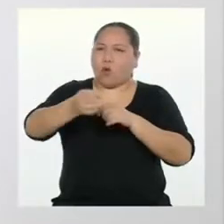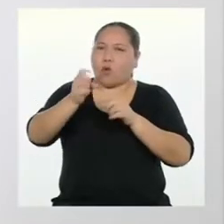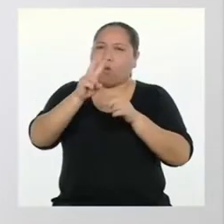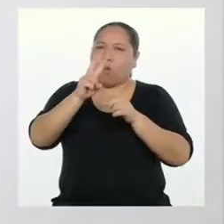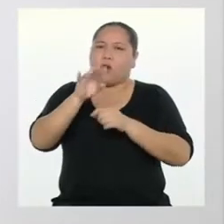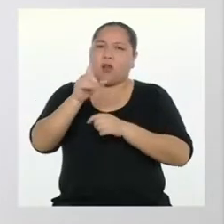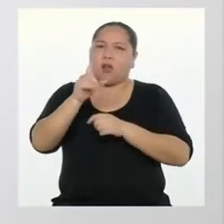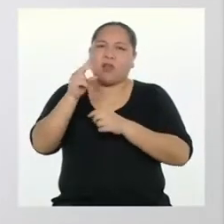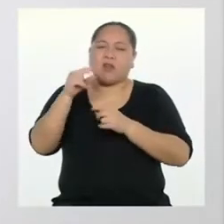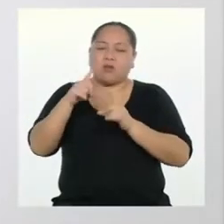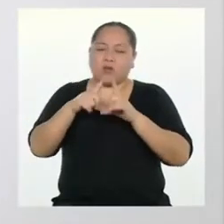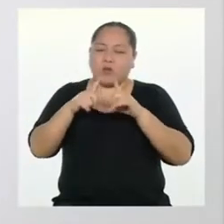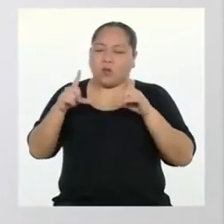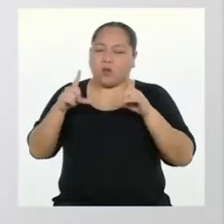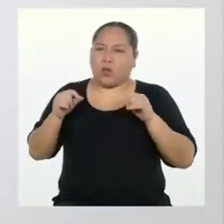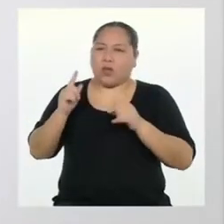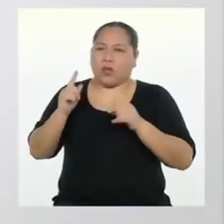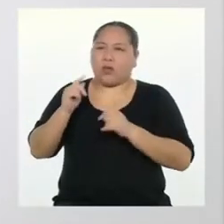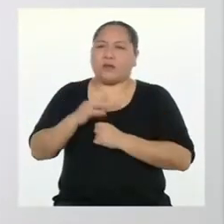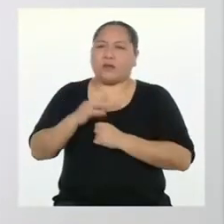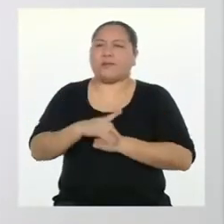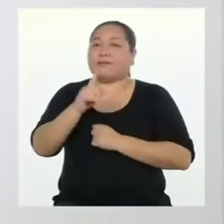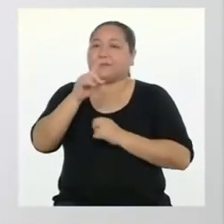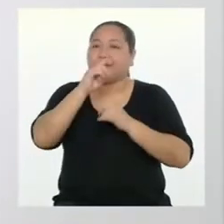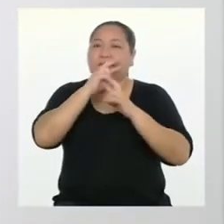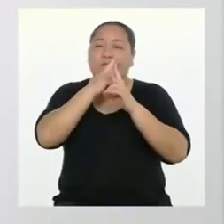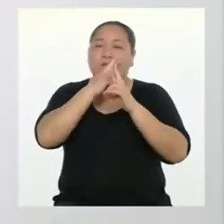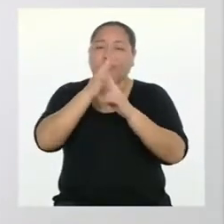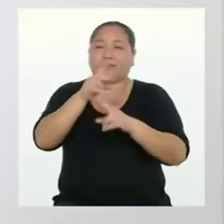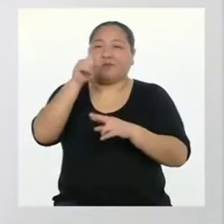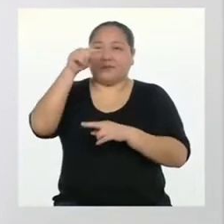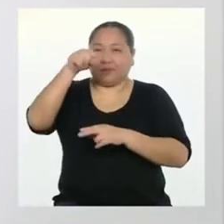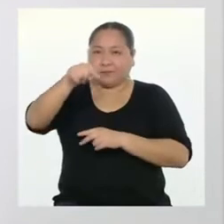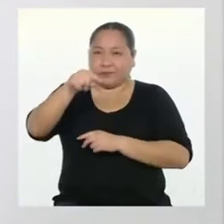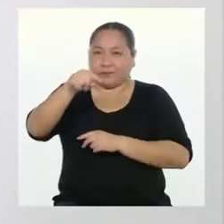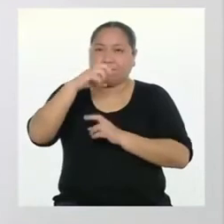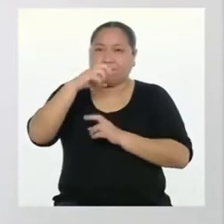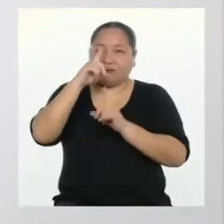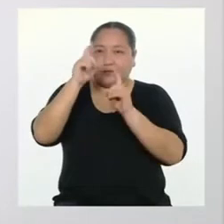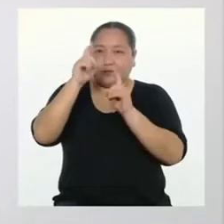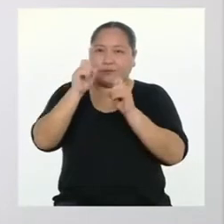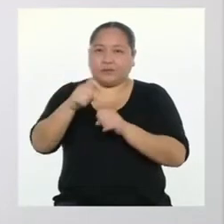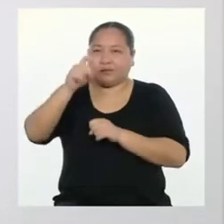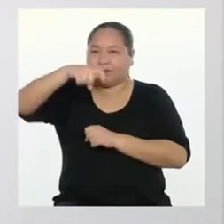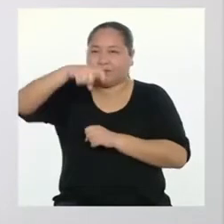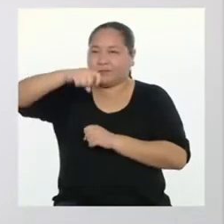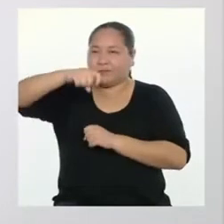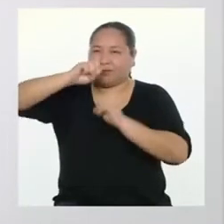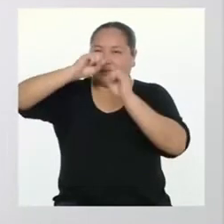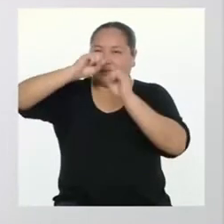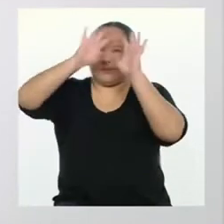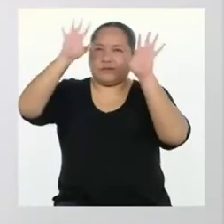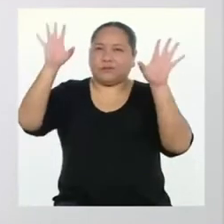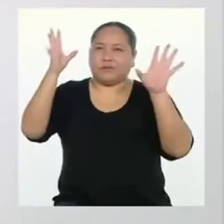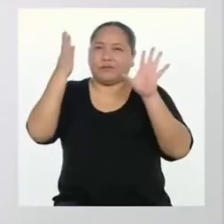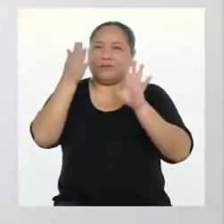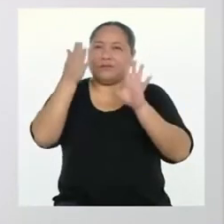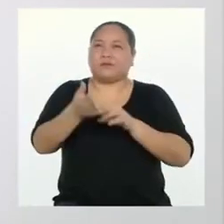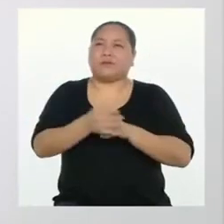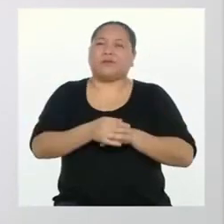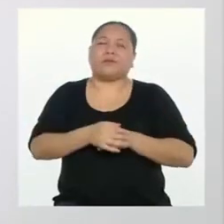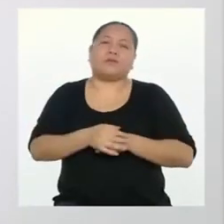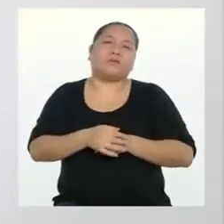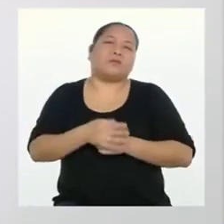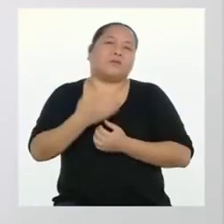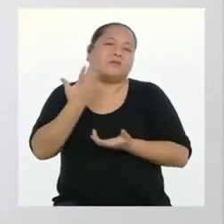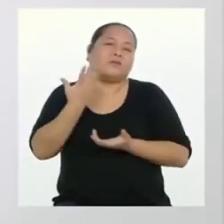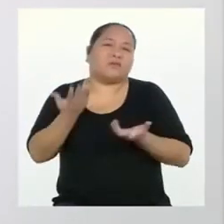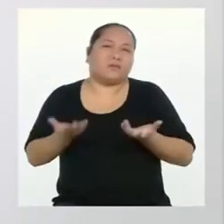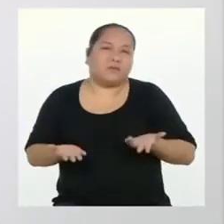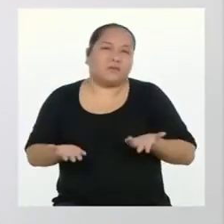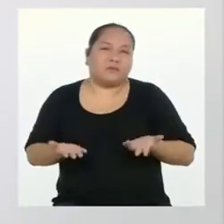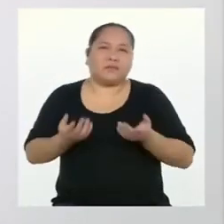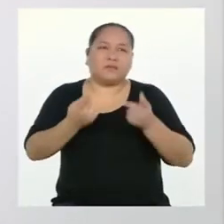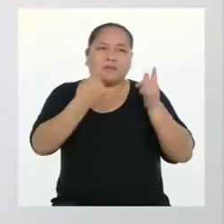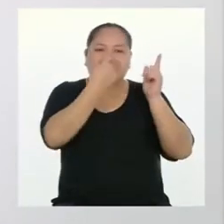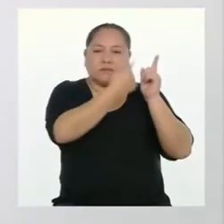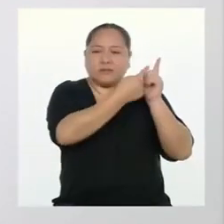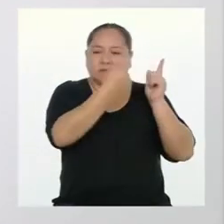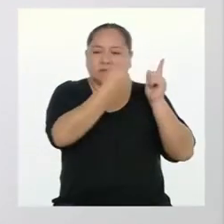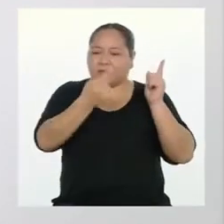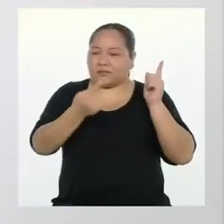responder esa pregunta, lo primero que tenemos que tener claro es en qué consiste